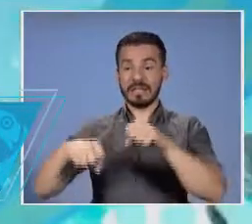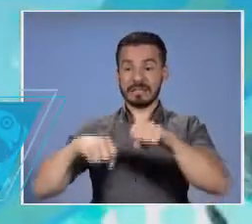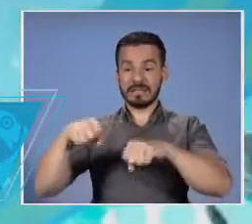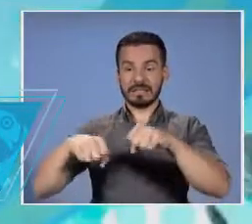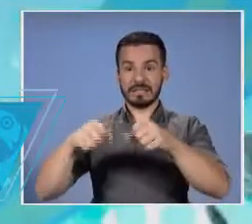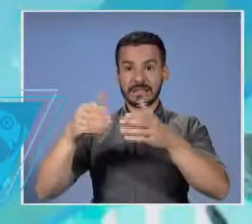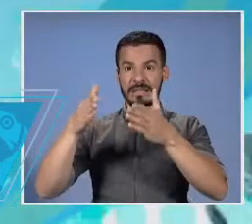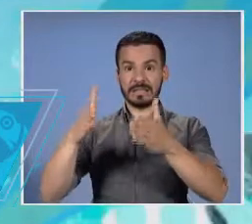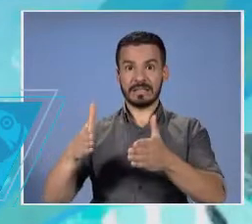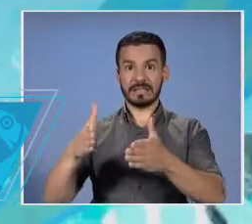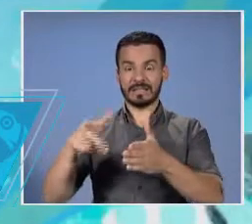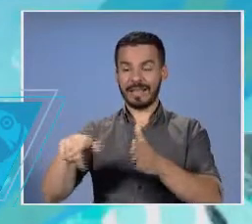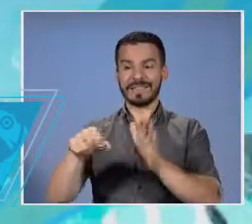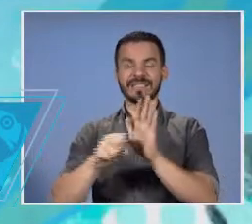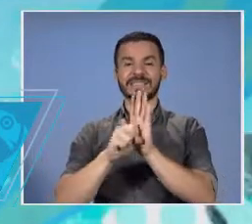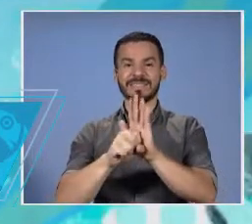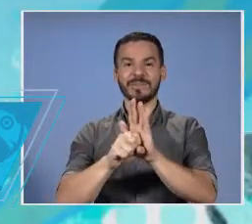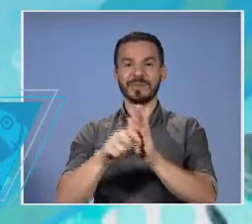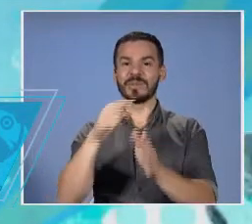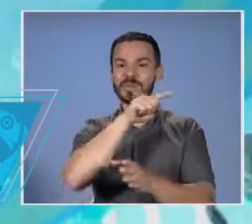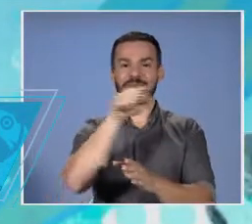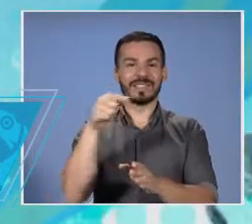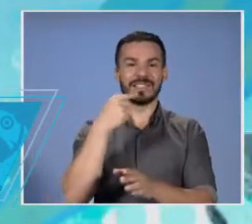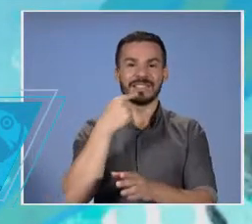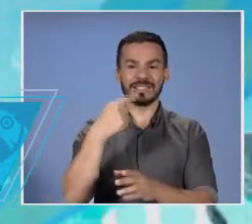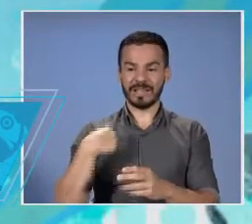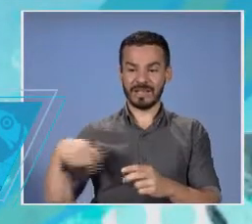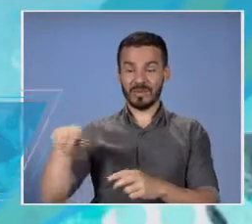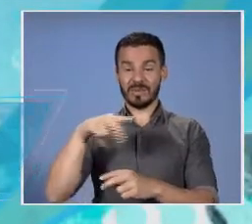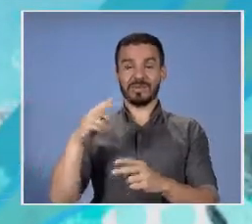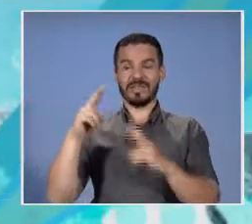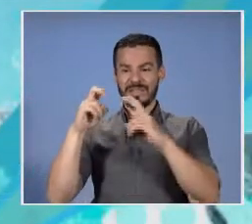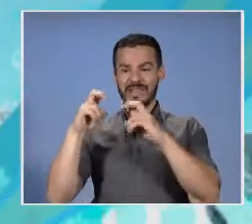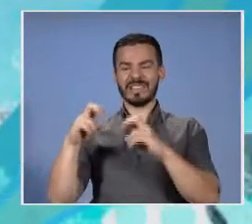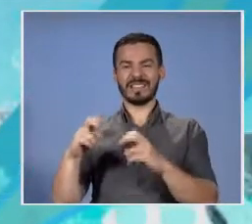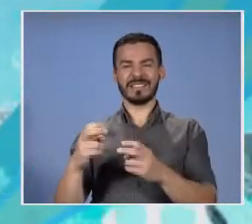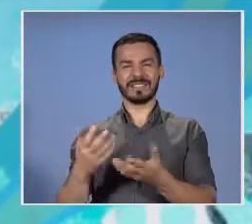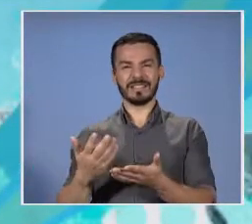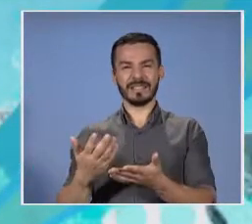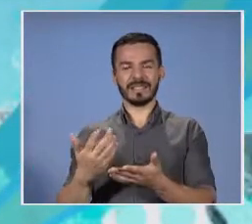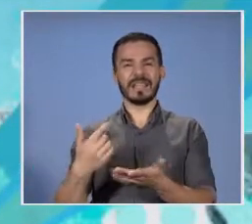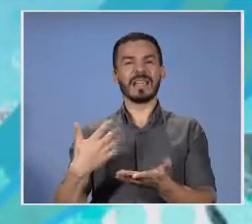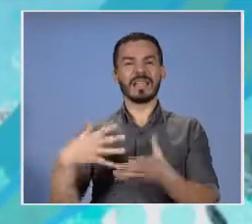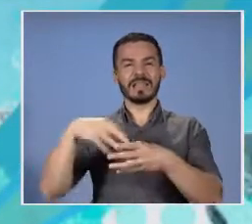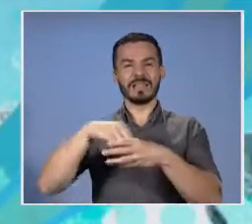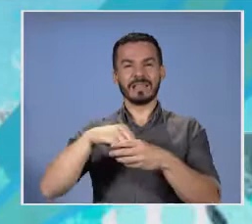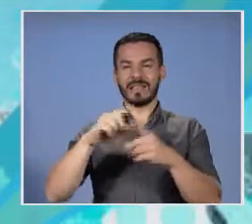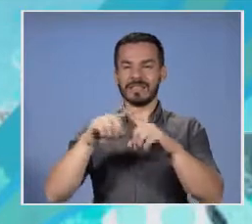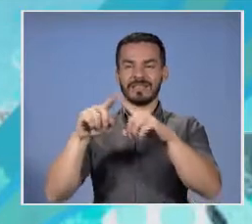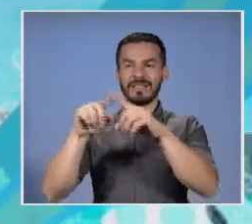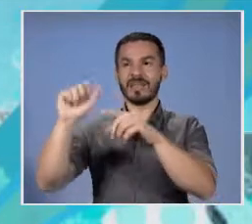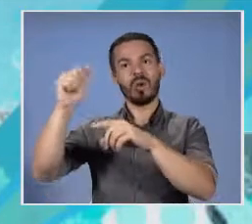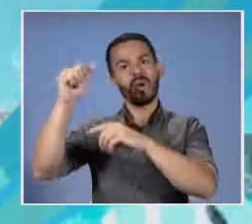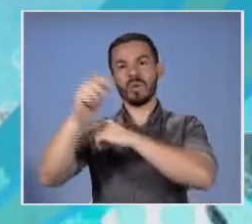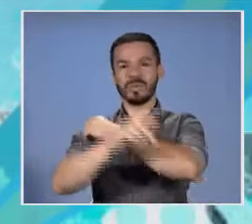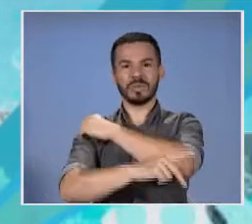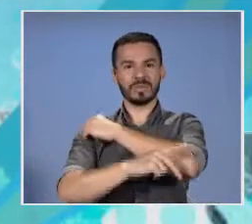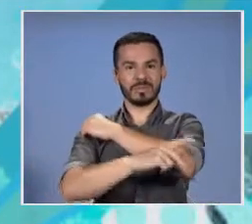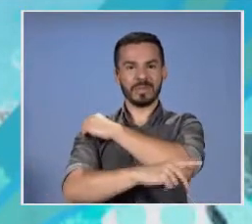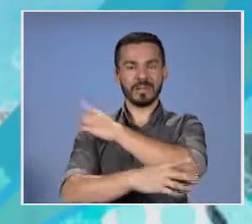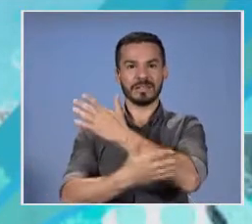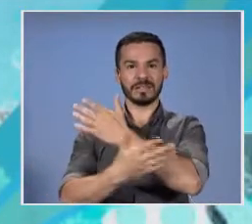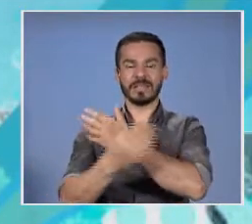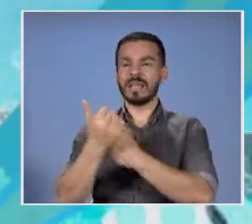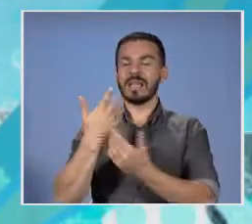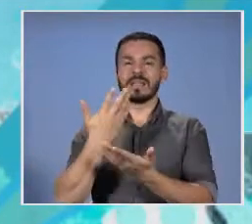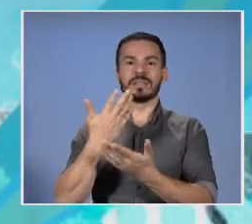simbolismo que ustedes hablaban, Randa, nuestros analistas, de lo que implica, a diferencia de otros países, un despedir